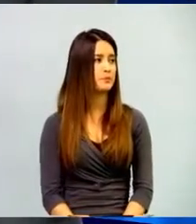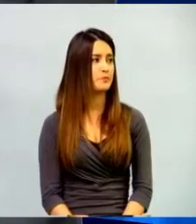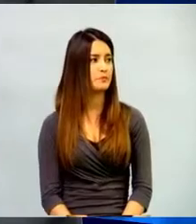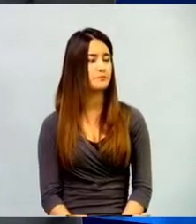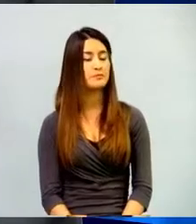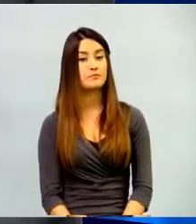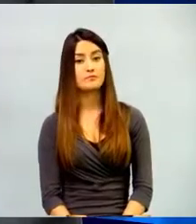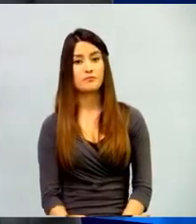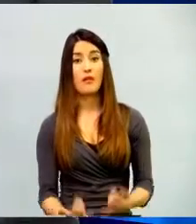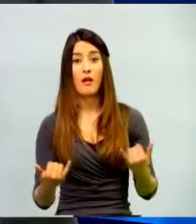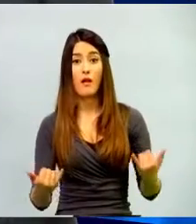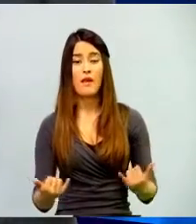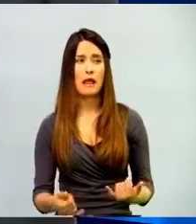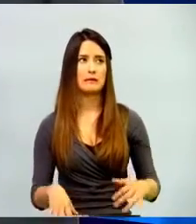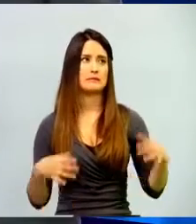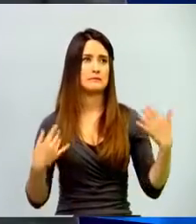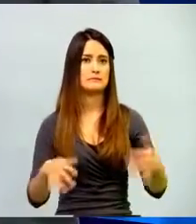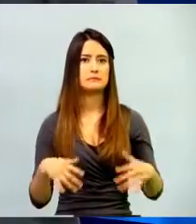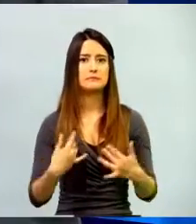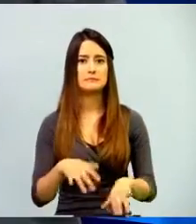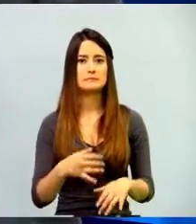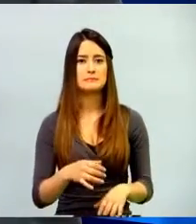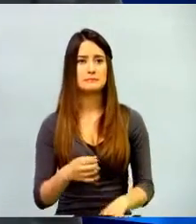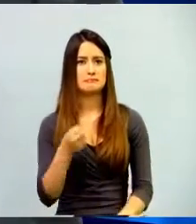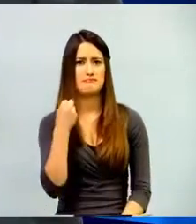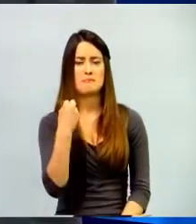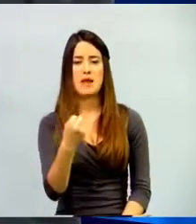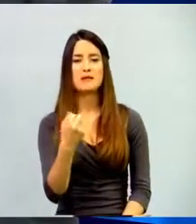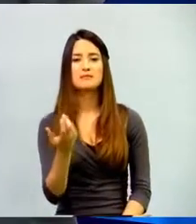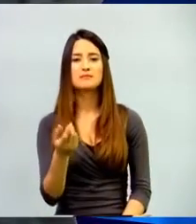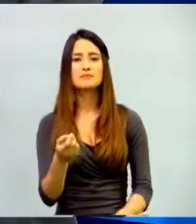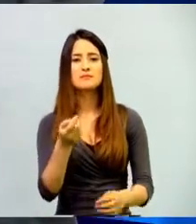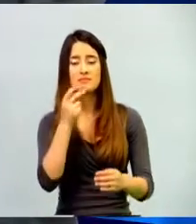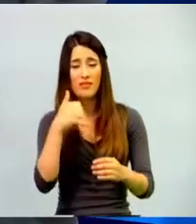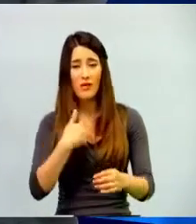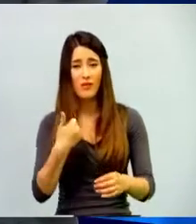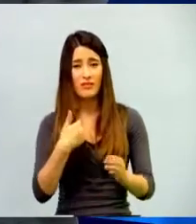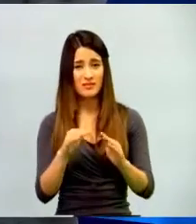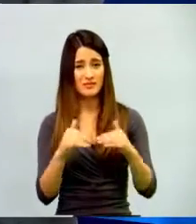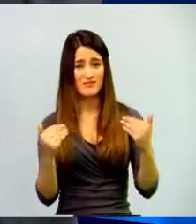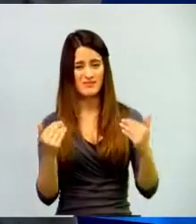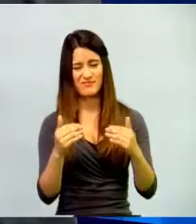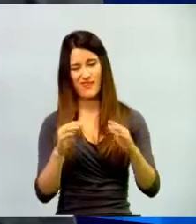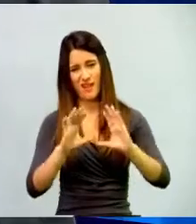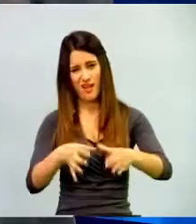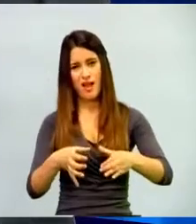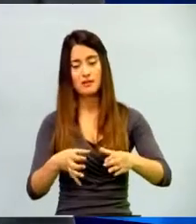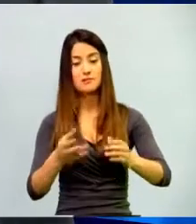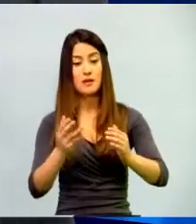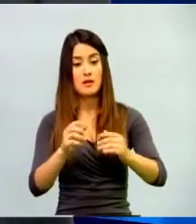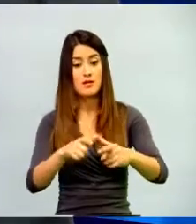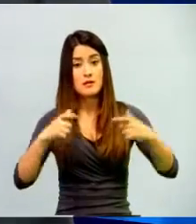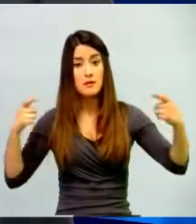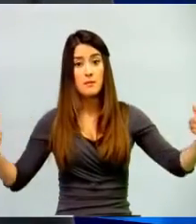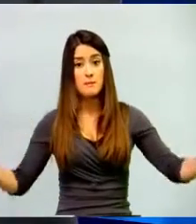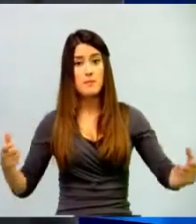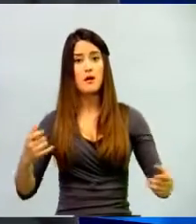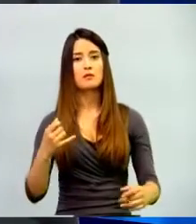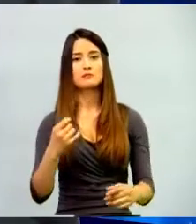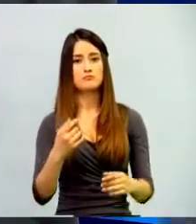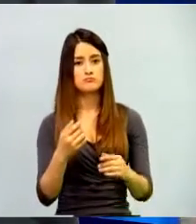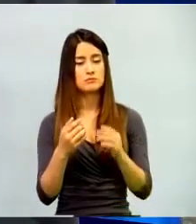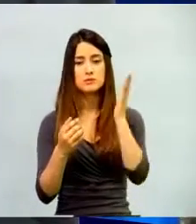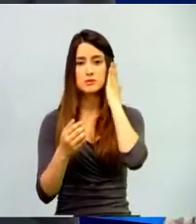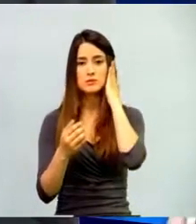smartphones y todavía los PIs están atrasados y dicen no, usted no puede utilizar el smartphone